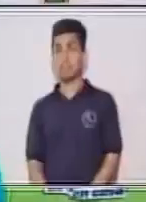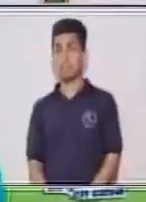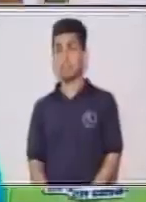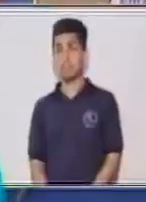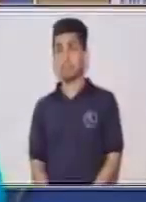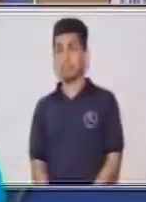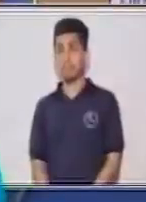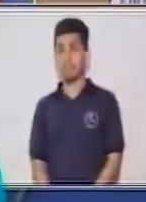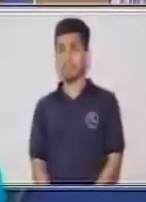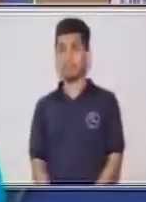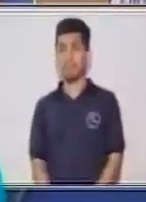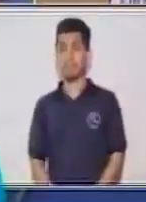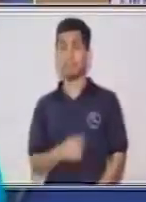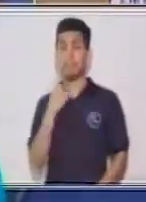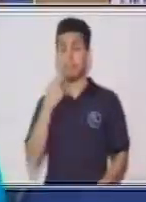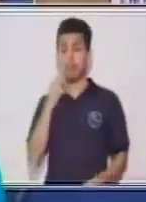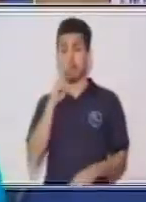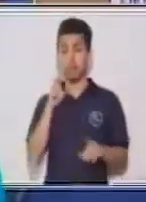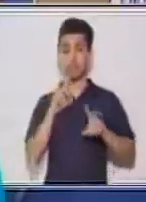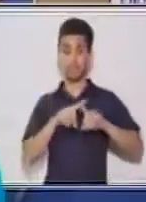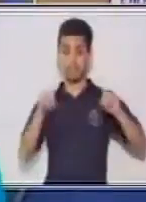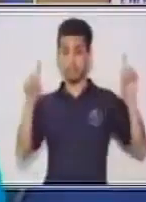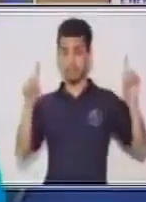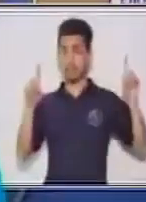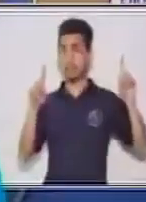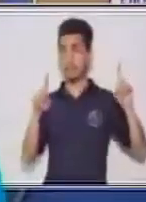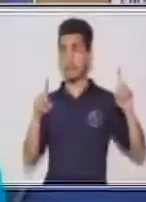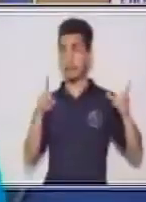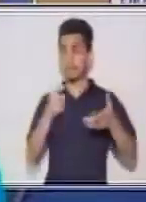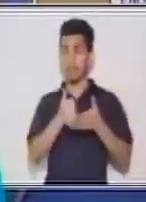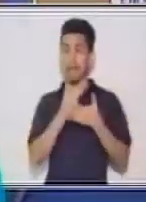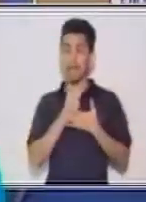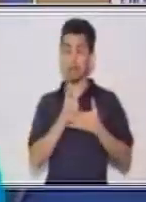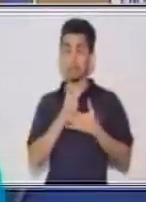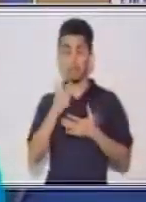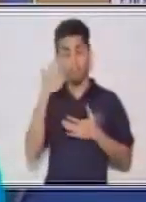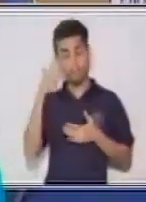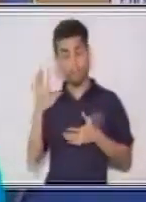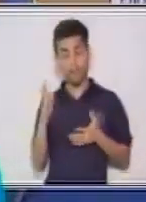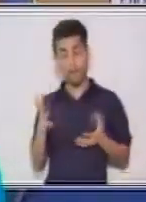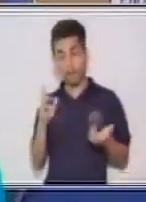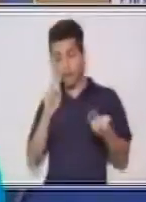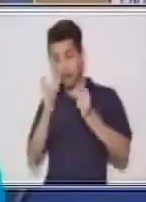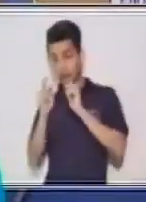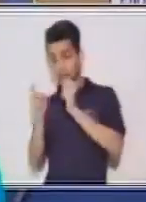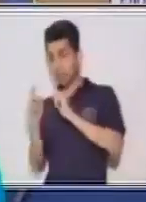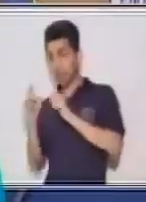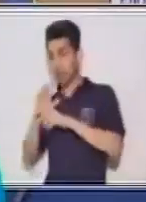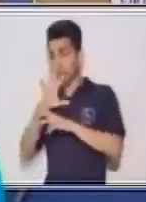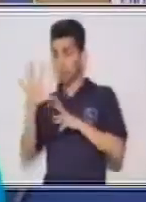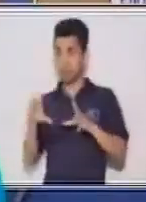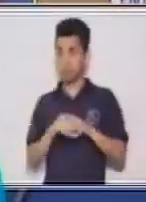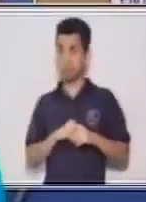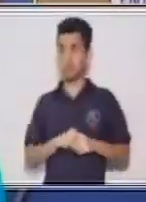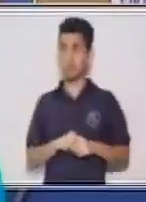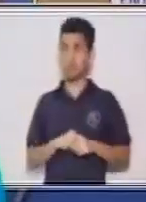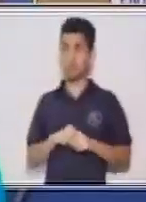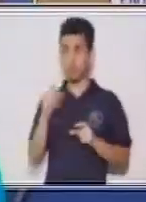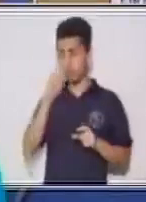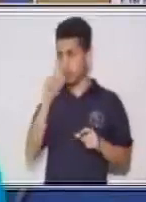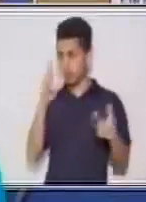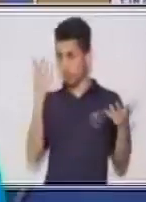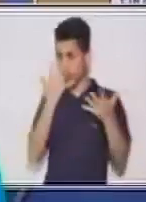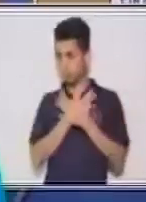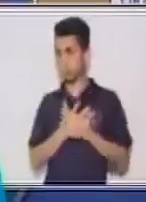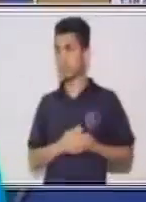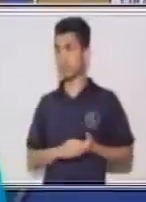Si te das cuenta, son dos diferentes. O sea, en sí te ayuda a cambiar por completo para que no te vayas a confundir ahí un poquito.